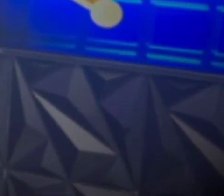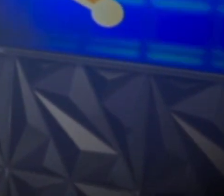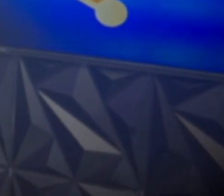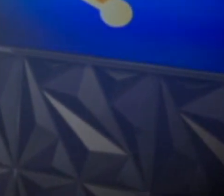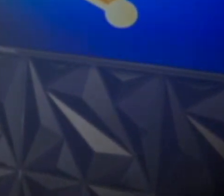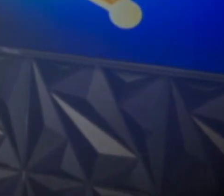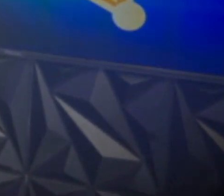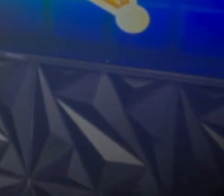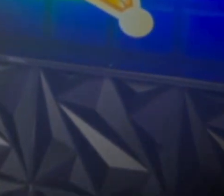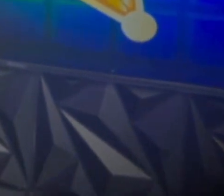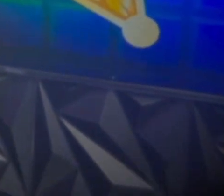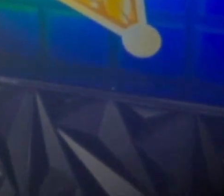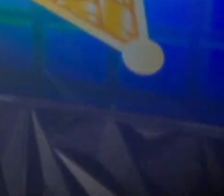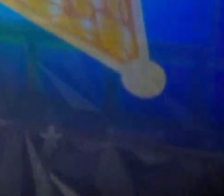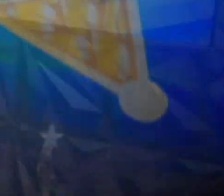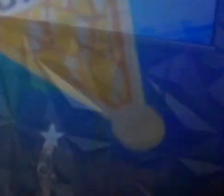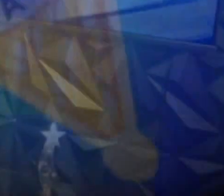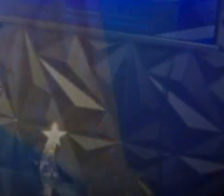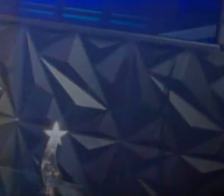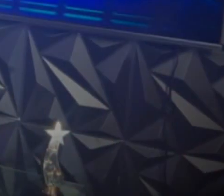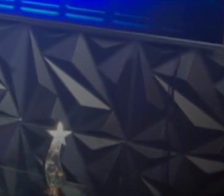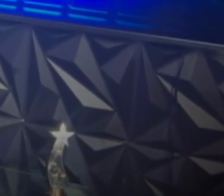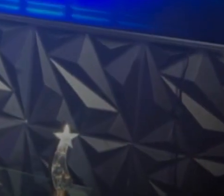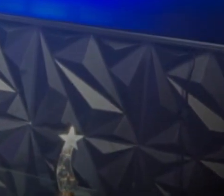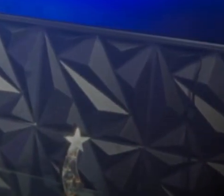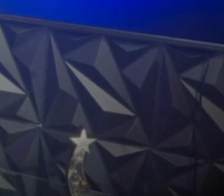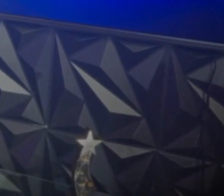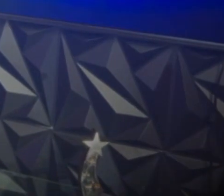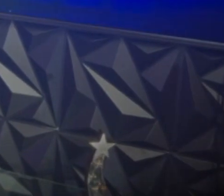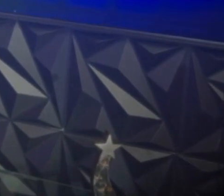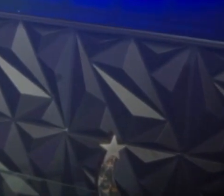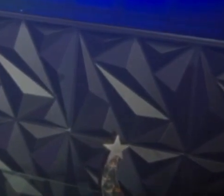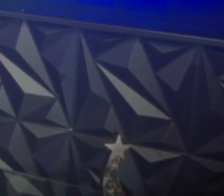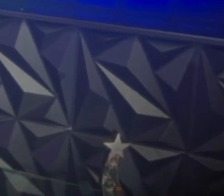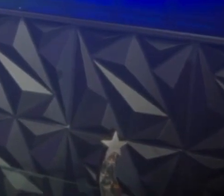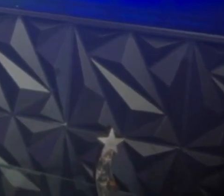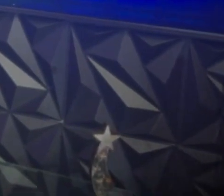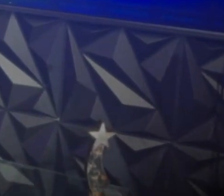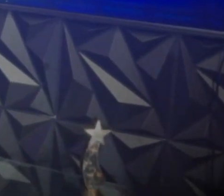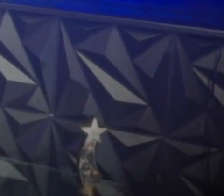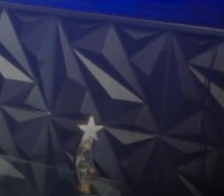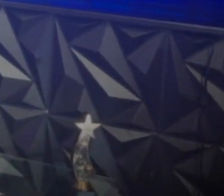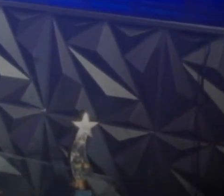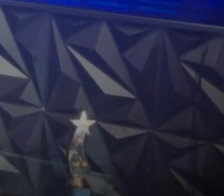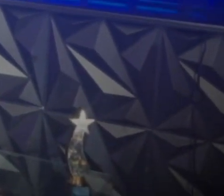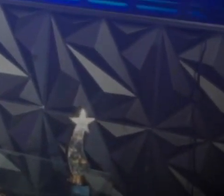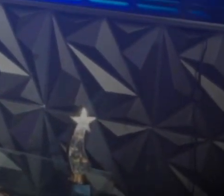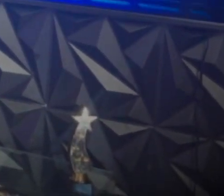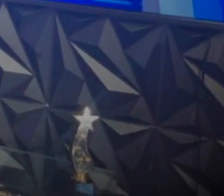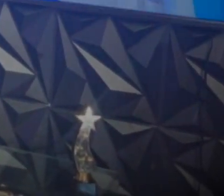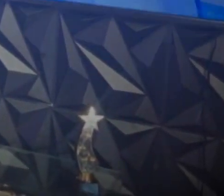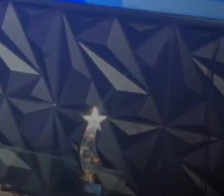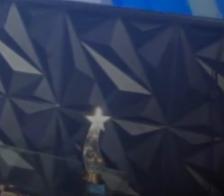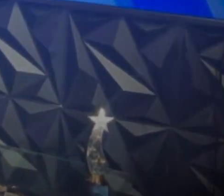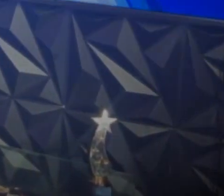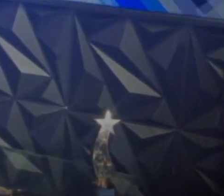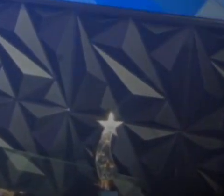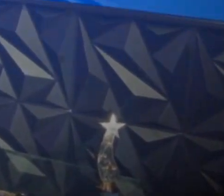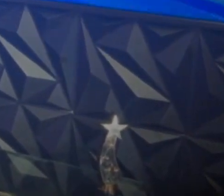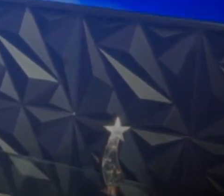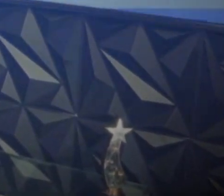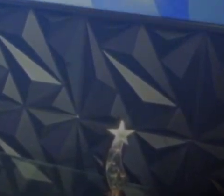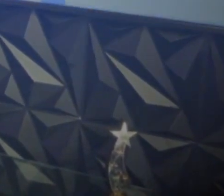los 7 días de la semana. Y señores, recuerde que en el estado de la Florida, si usted es un